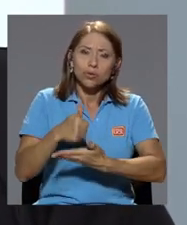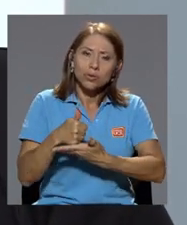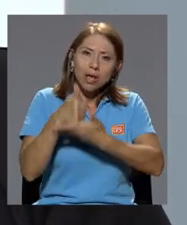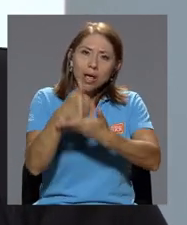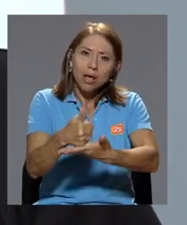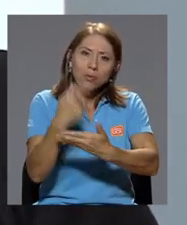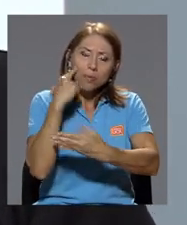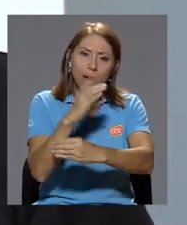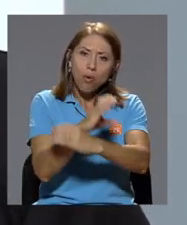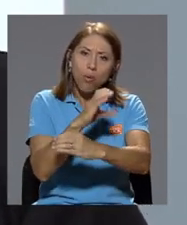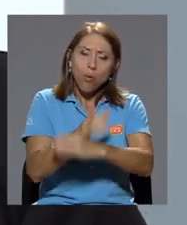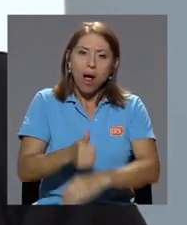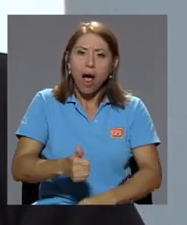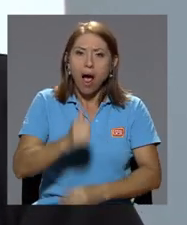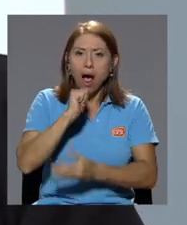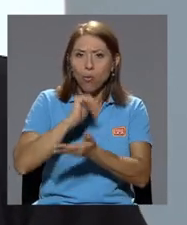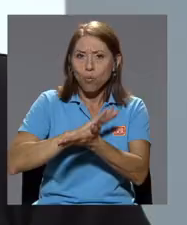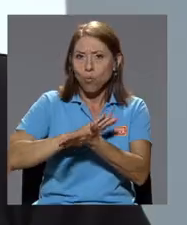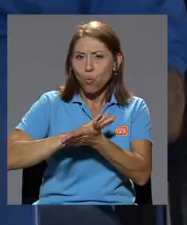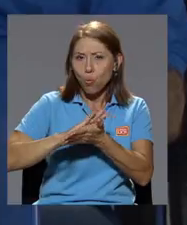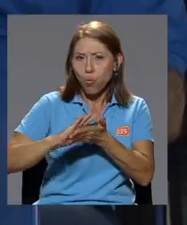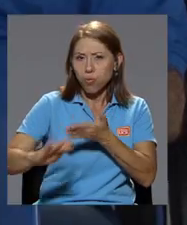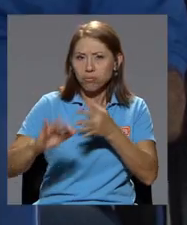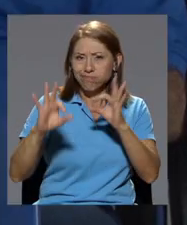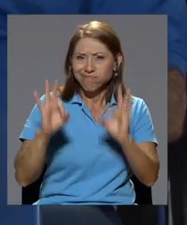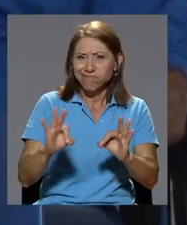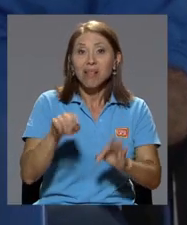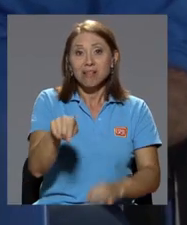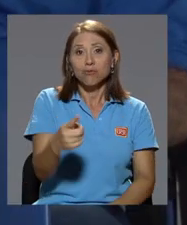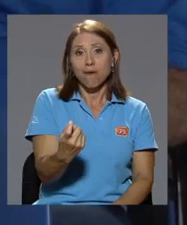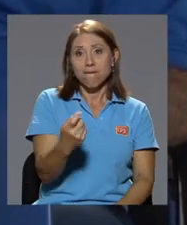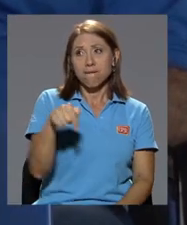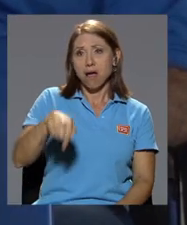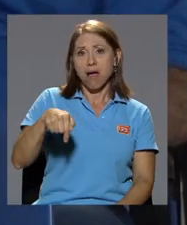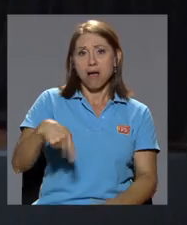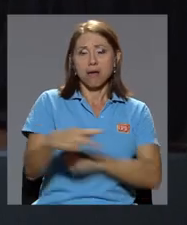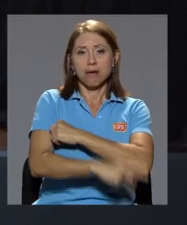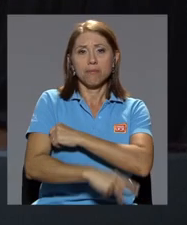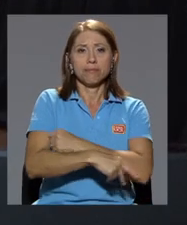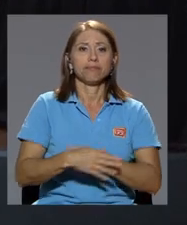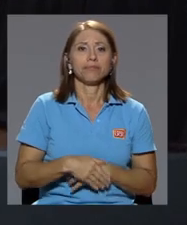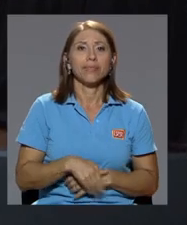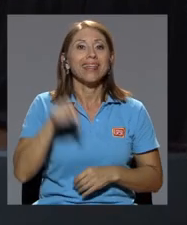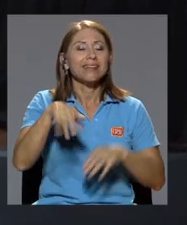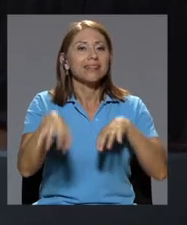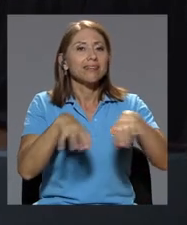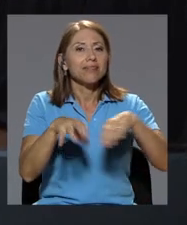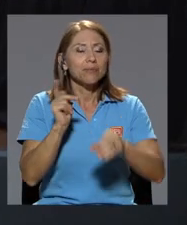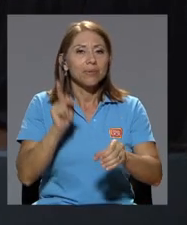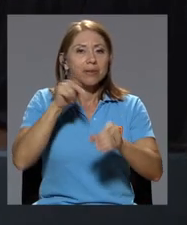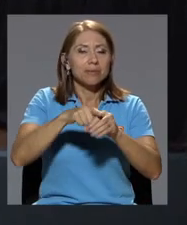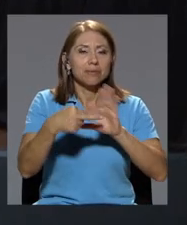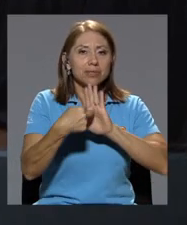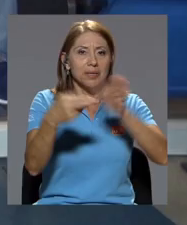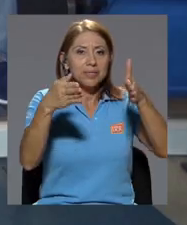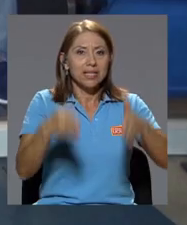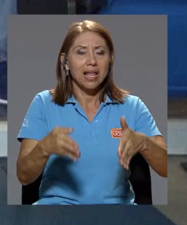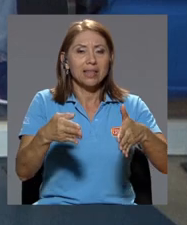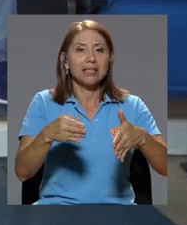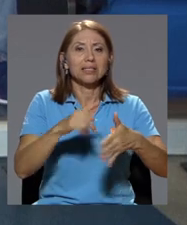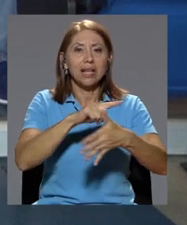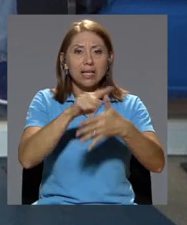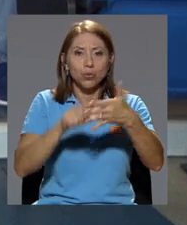esa conservación de agua potable, que es lo que tenemos faltante en este país. En la actividad participaron representantes de las